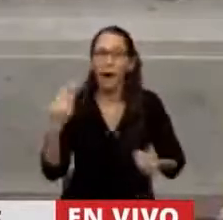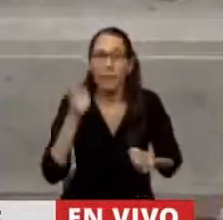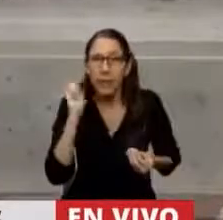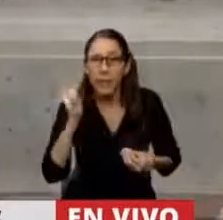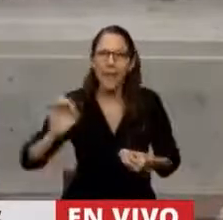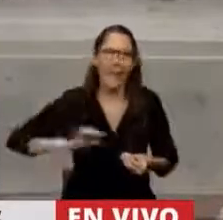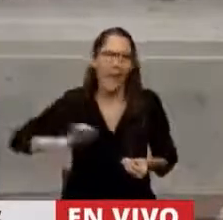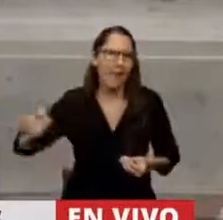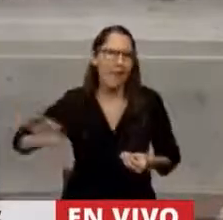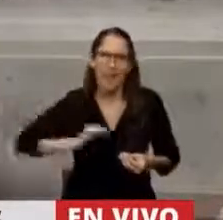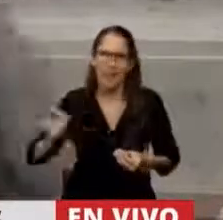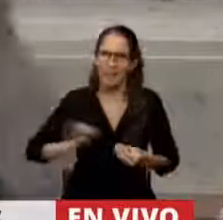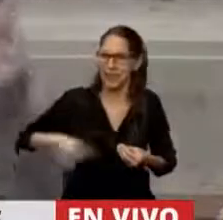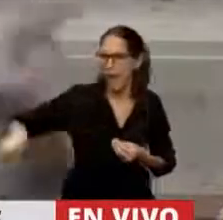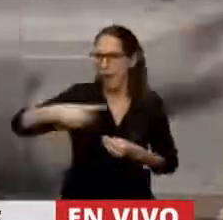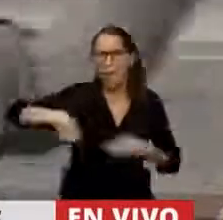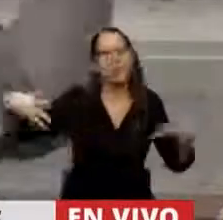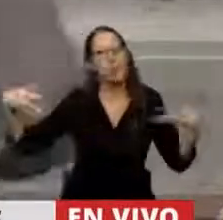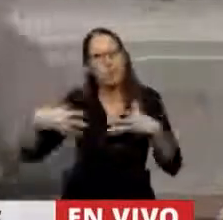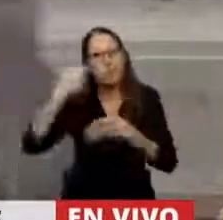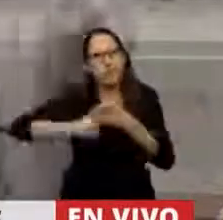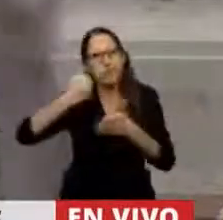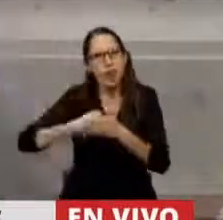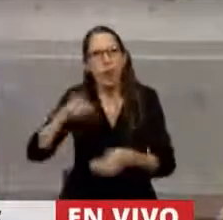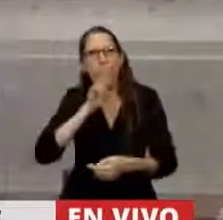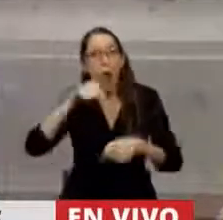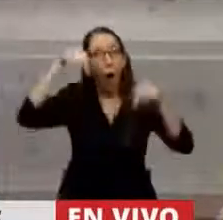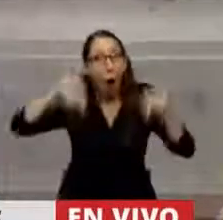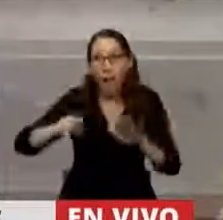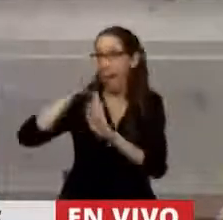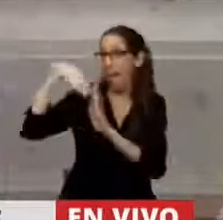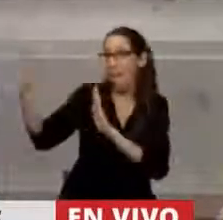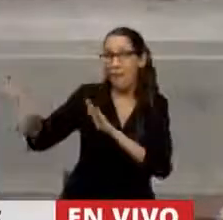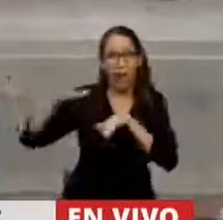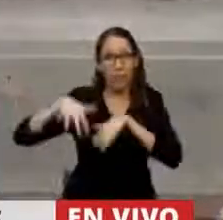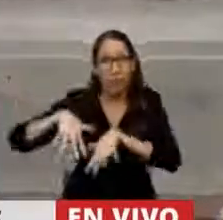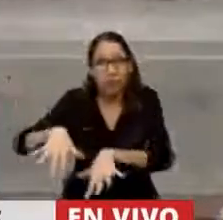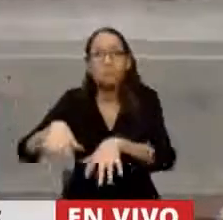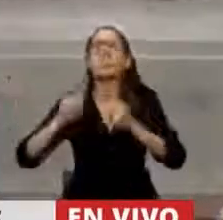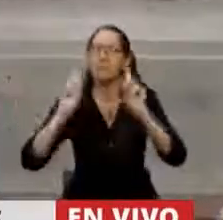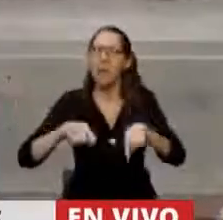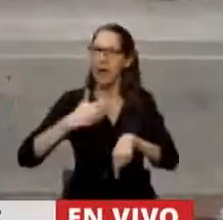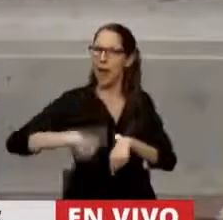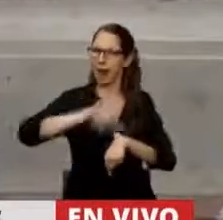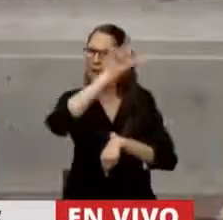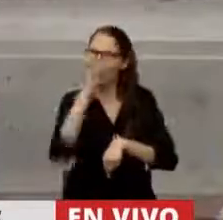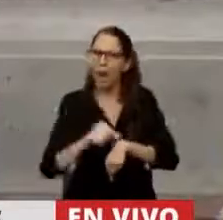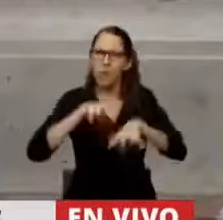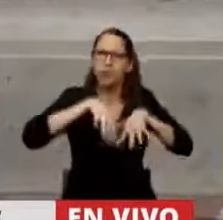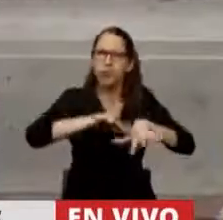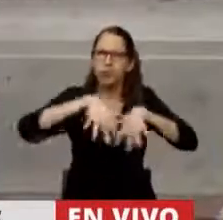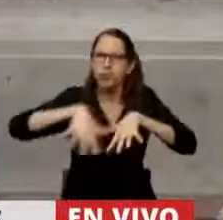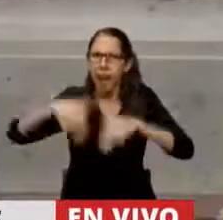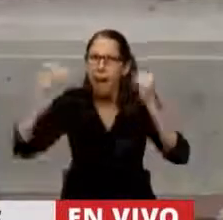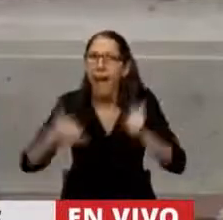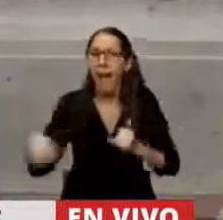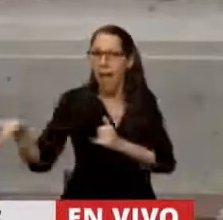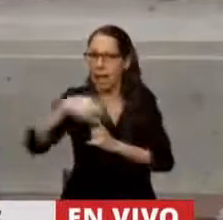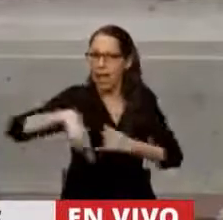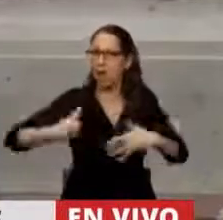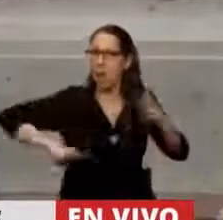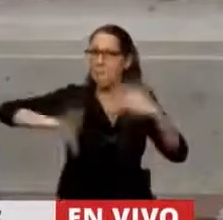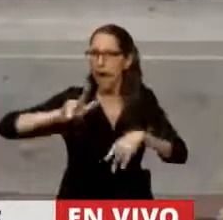ese gran movimiento de las mujeres que hoy también está aquí afuera y en todo el país y que va a multiplicar su fuerza para cuando se trate en